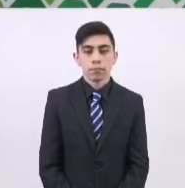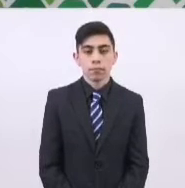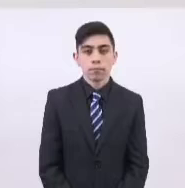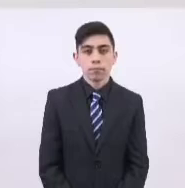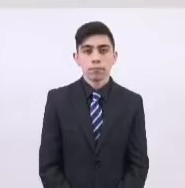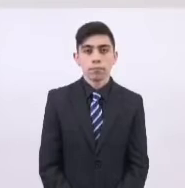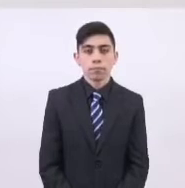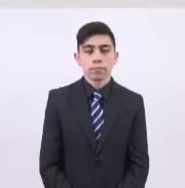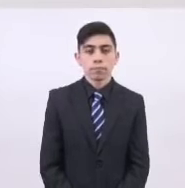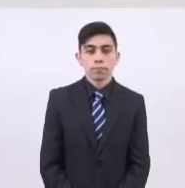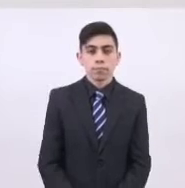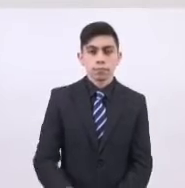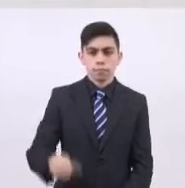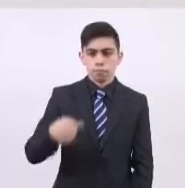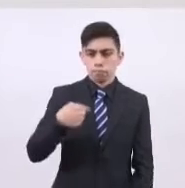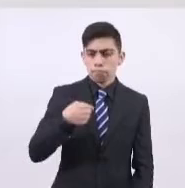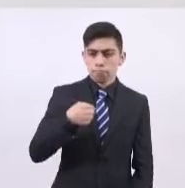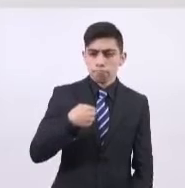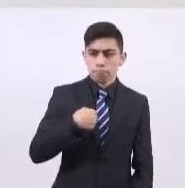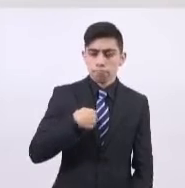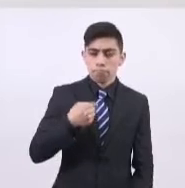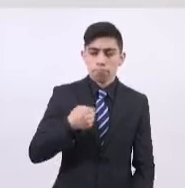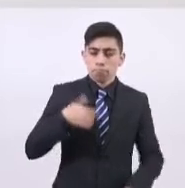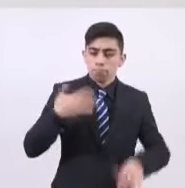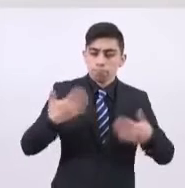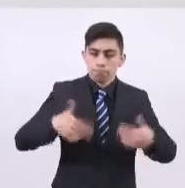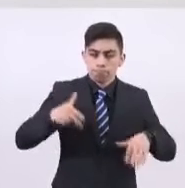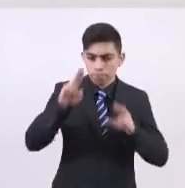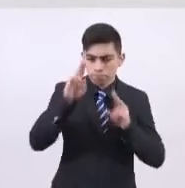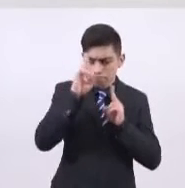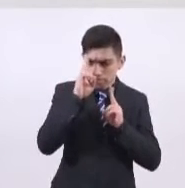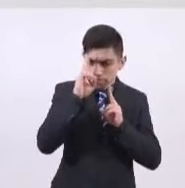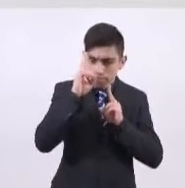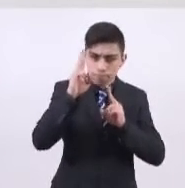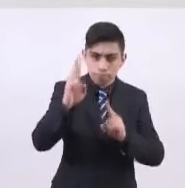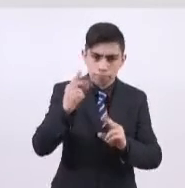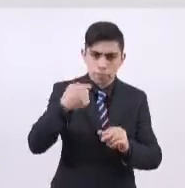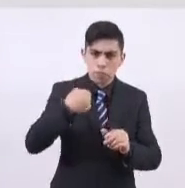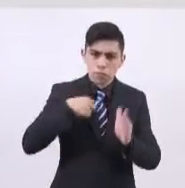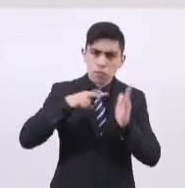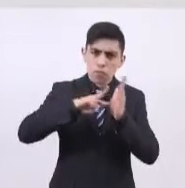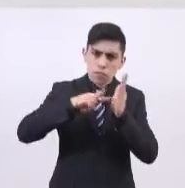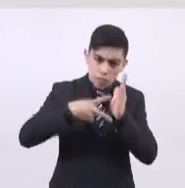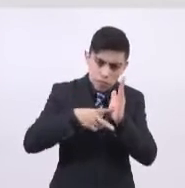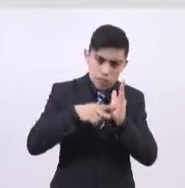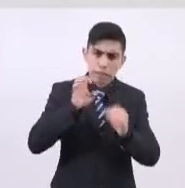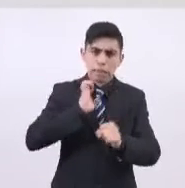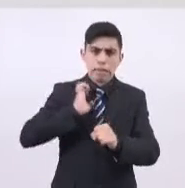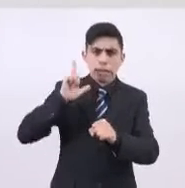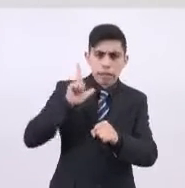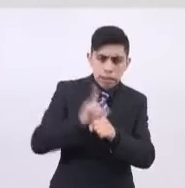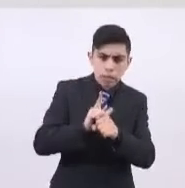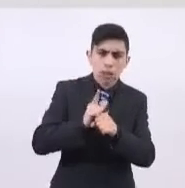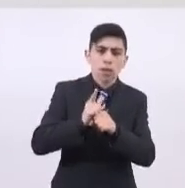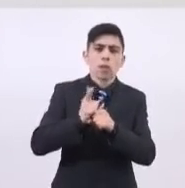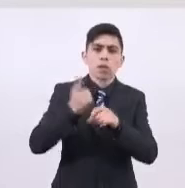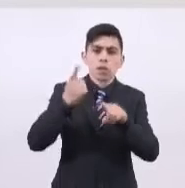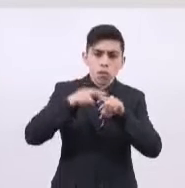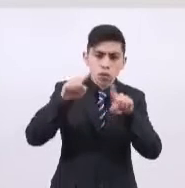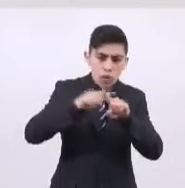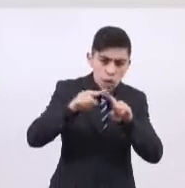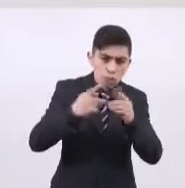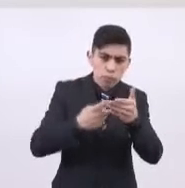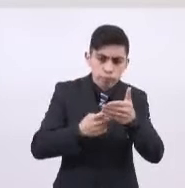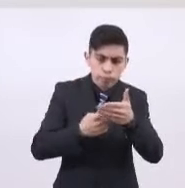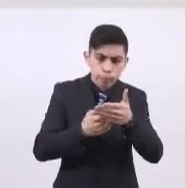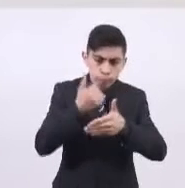Para mí es un gran honor como ingeniero, como especialista en procesos y proyectos y después de 15 años al frente de